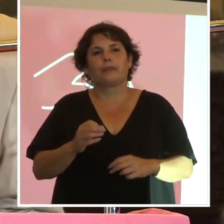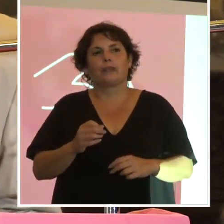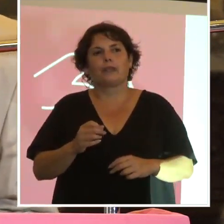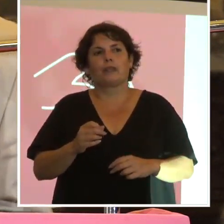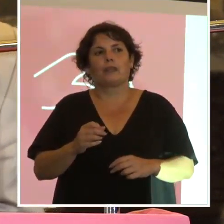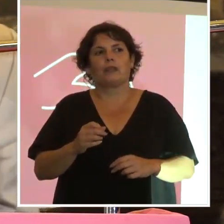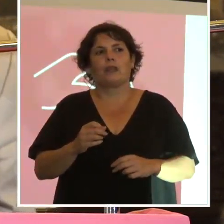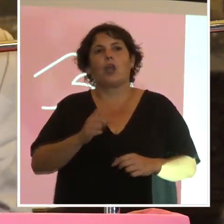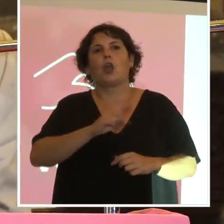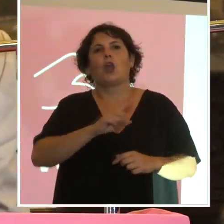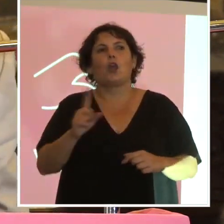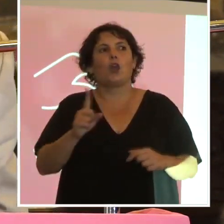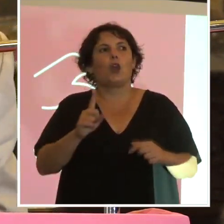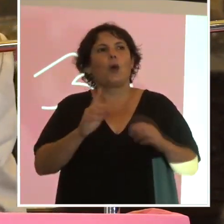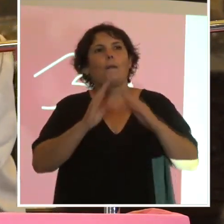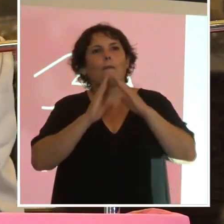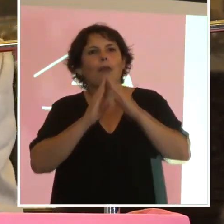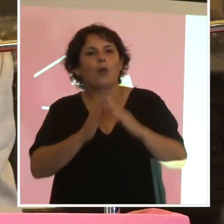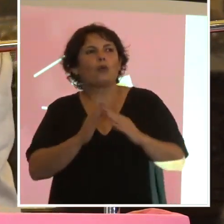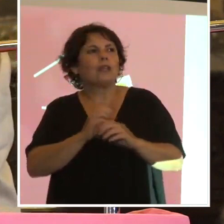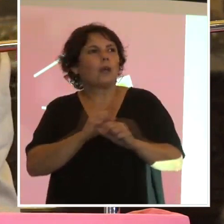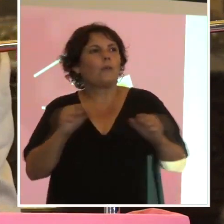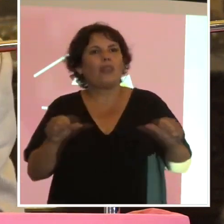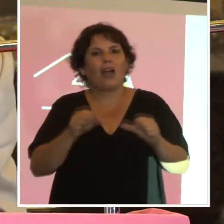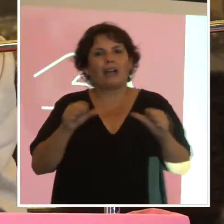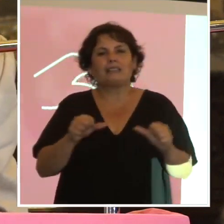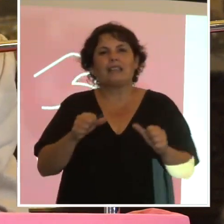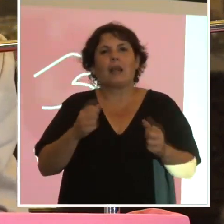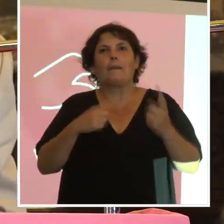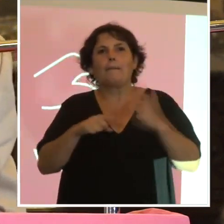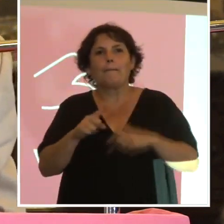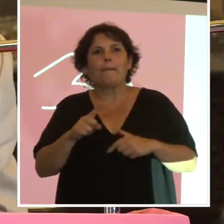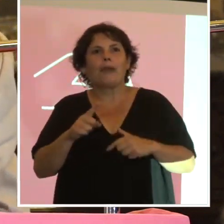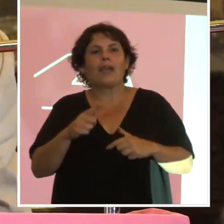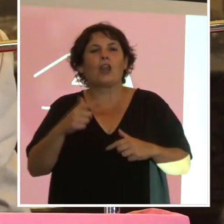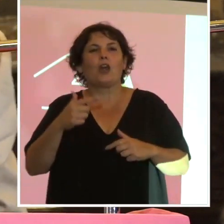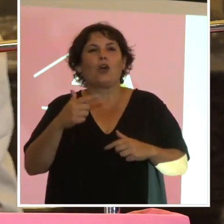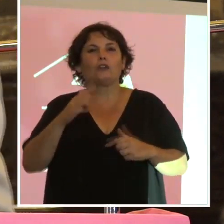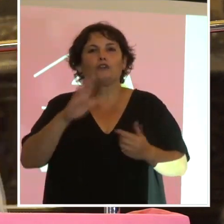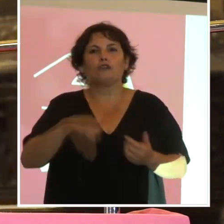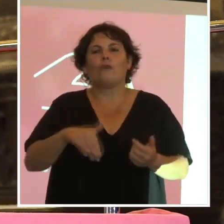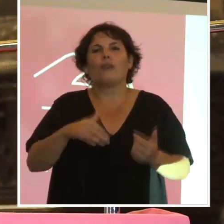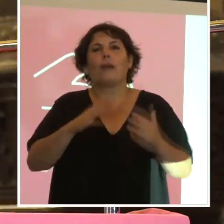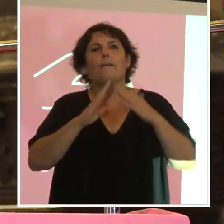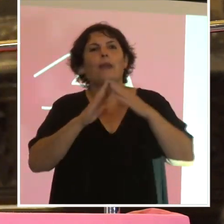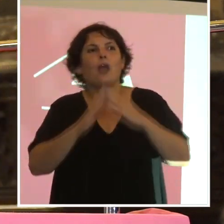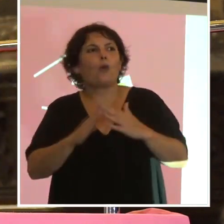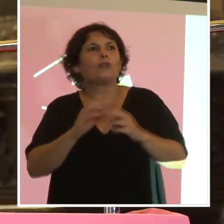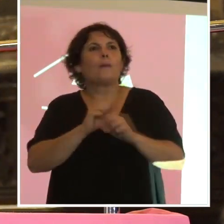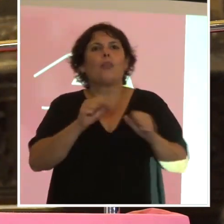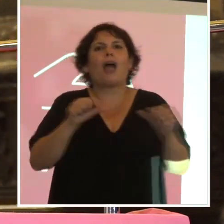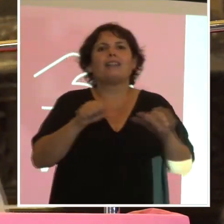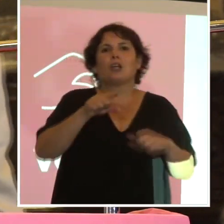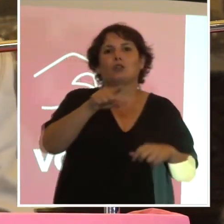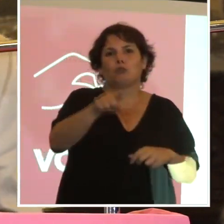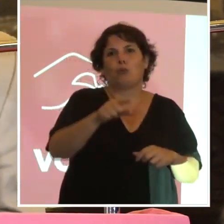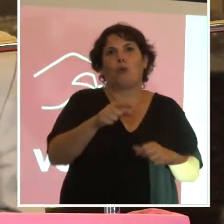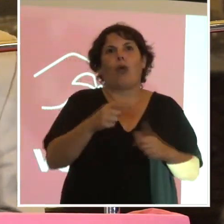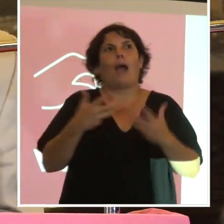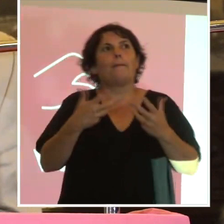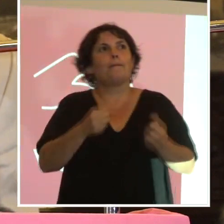No preguntes qué puede hacer tu país por ti, dice un viejo proverbio chino. Pregunta qué puedes hacer tú por tu país.